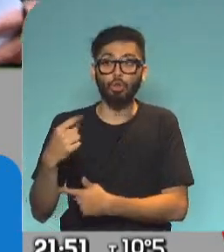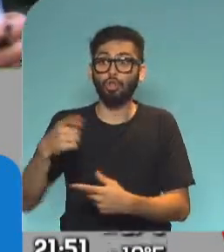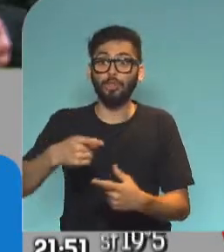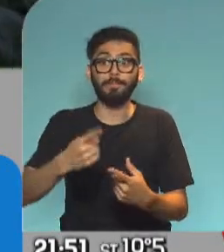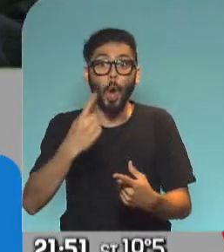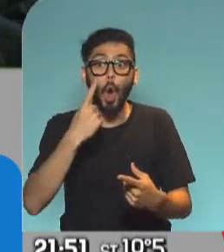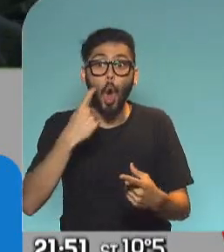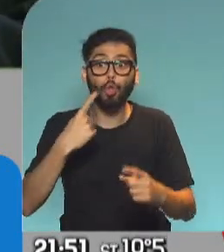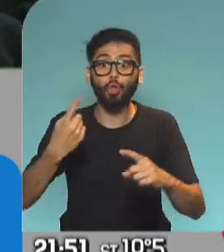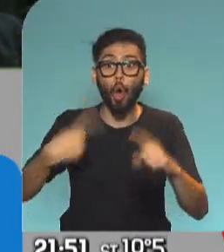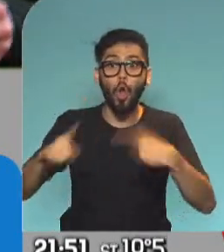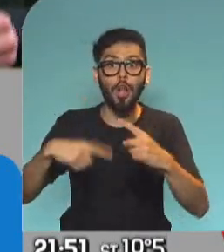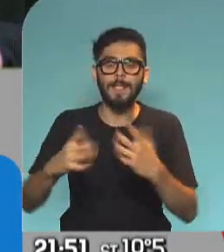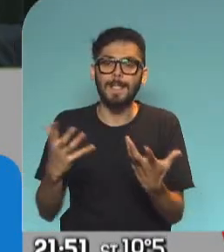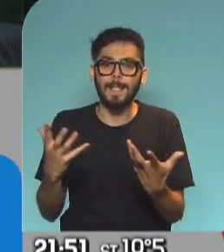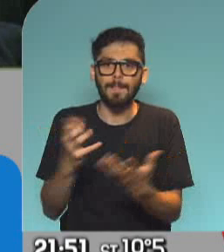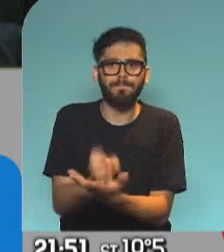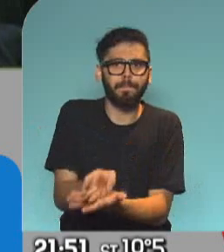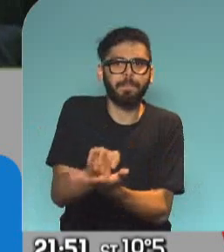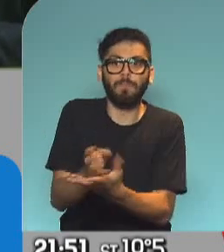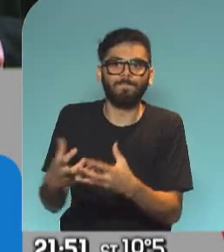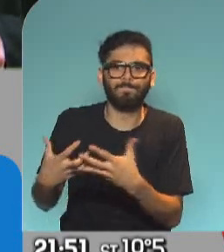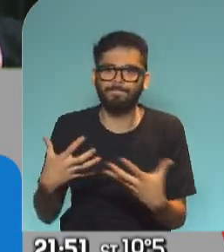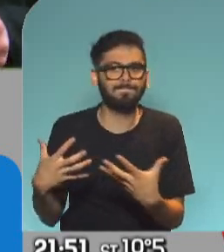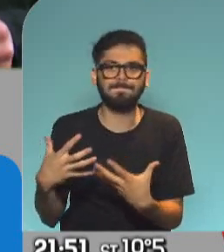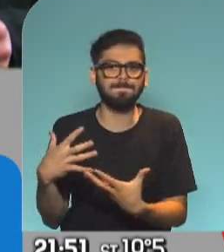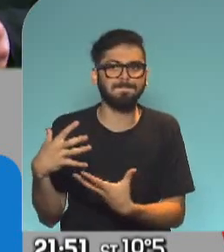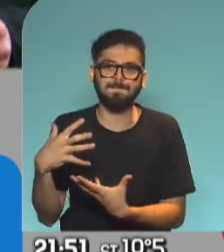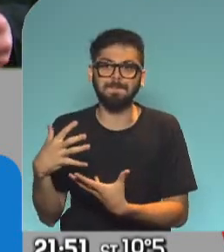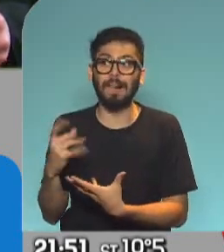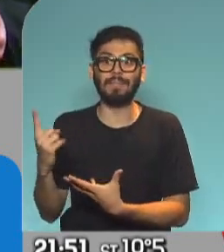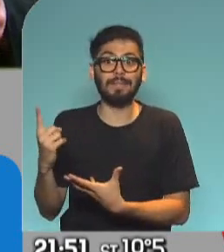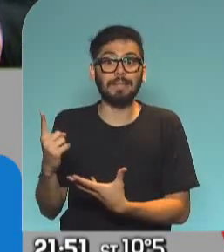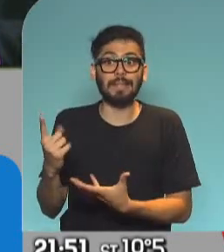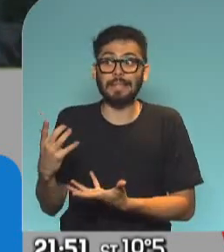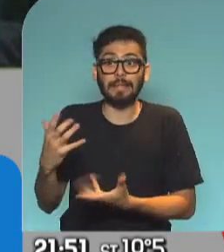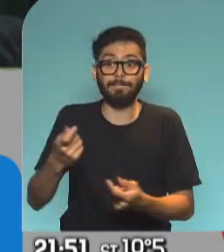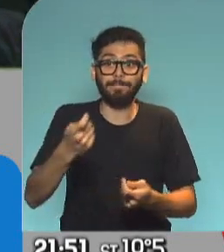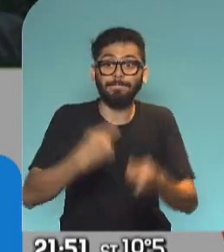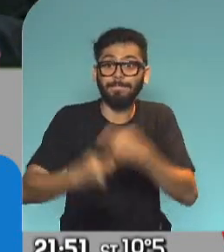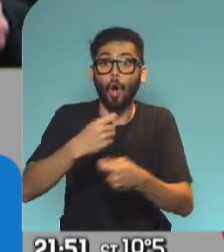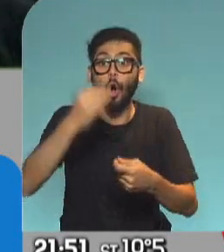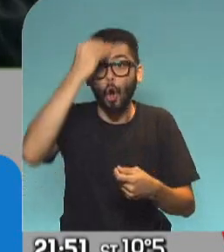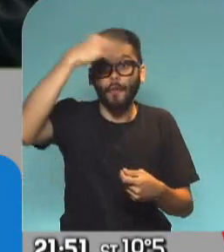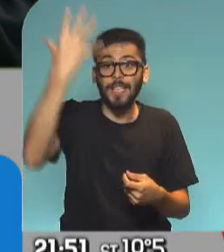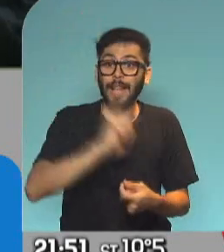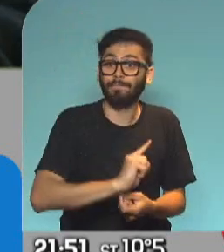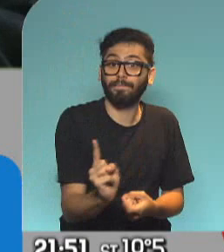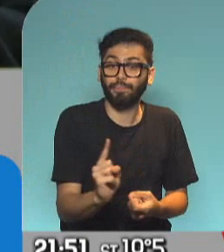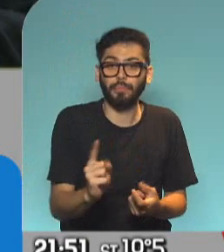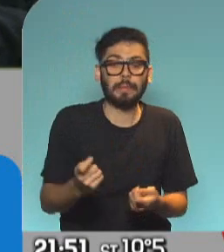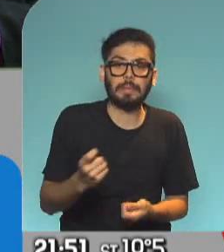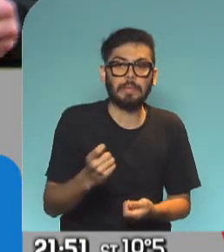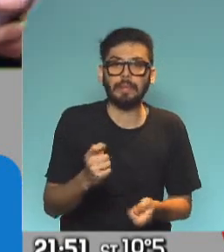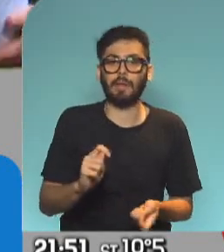controles de capitales que se han reforzado en el último tiempo. Y por ende, como no podían operar en la biooficial, pasaron a